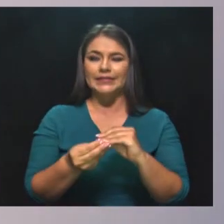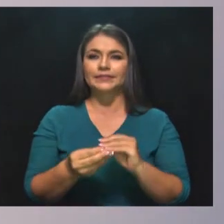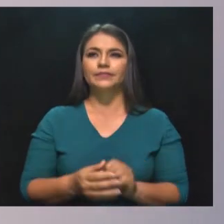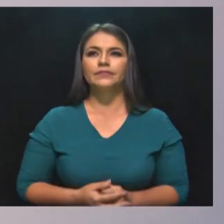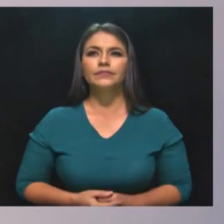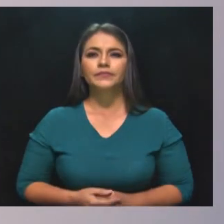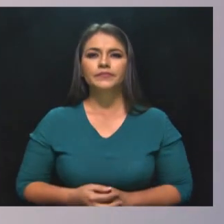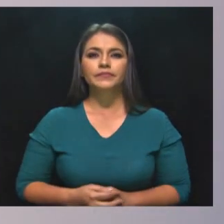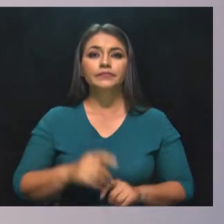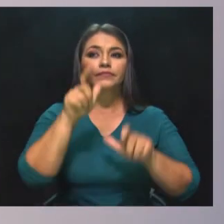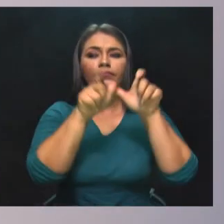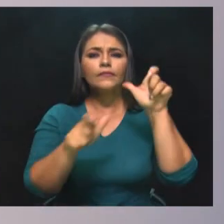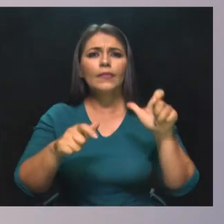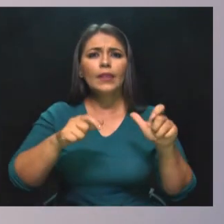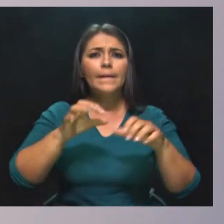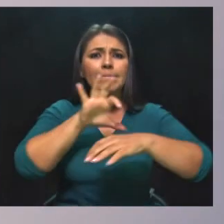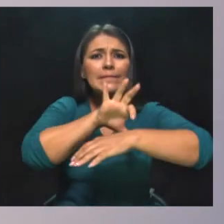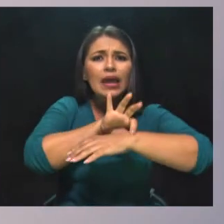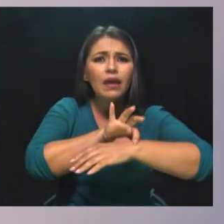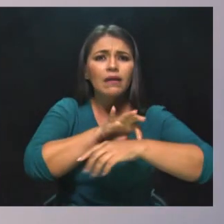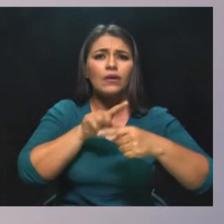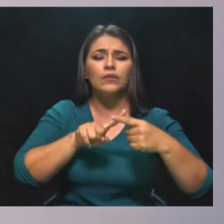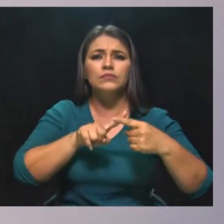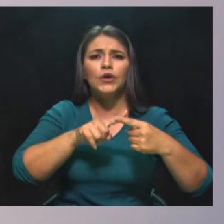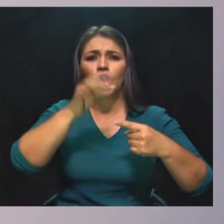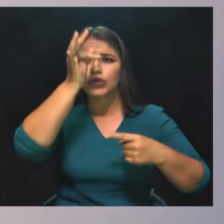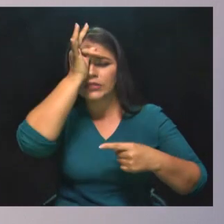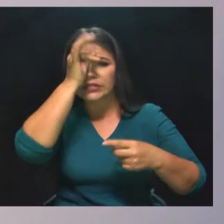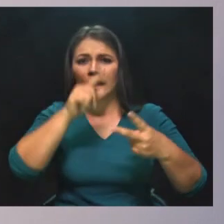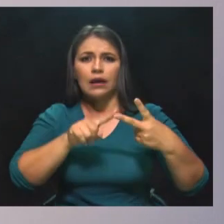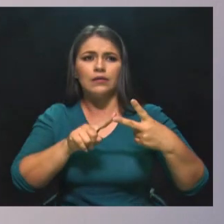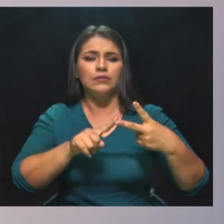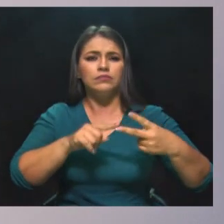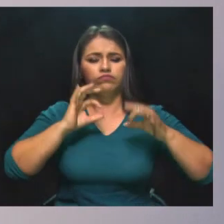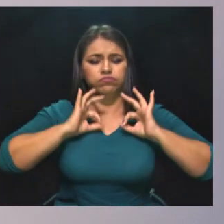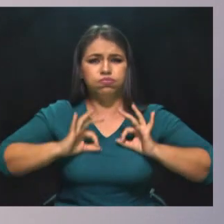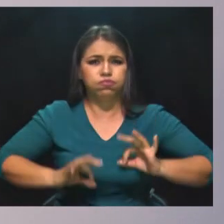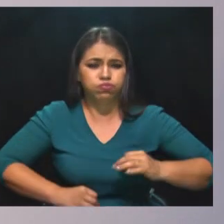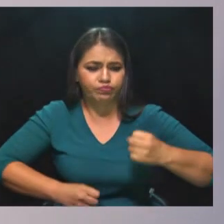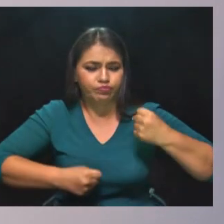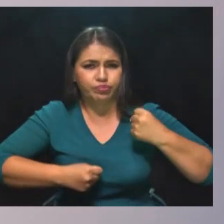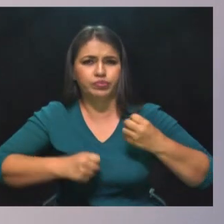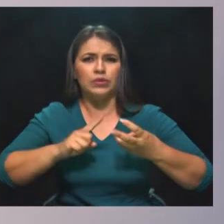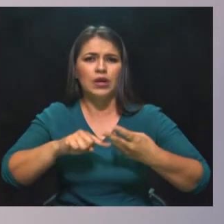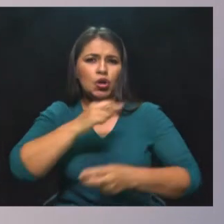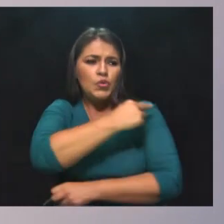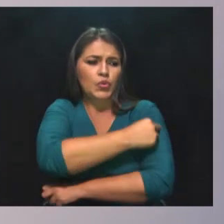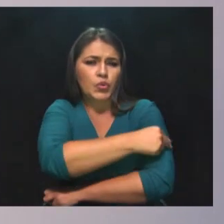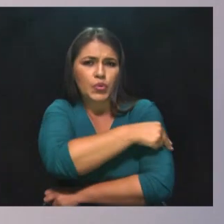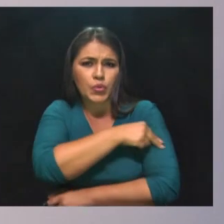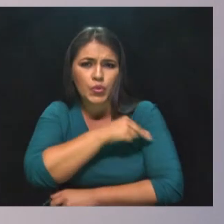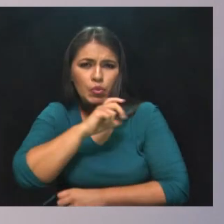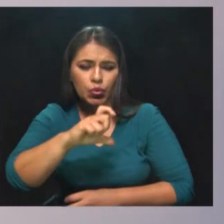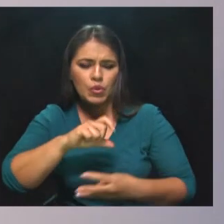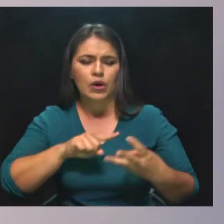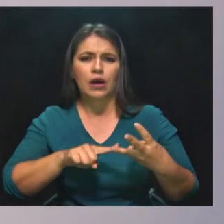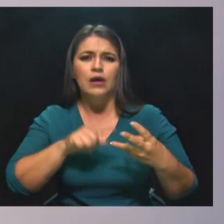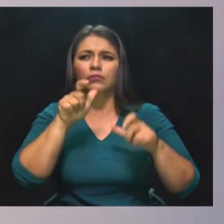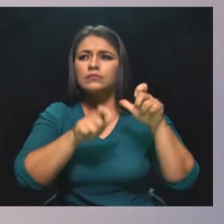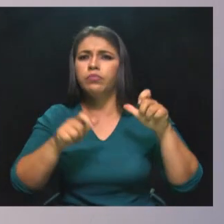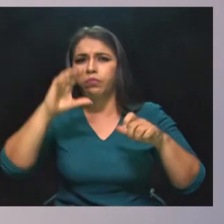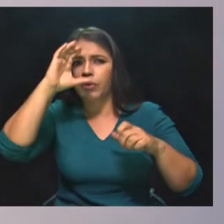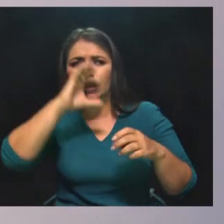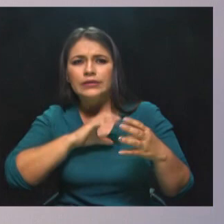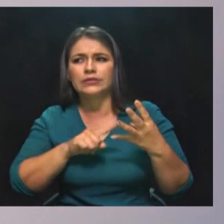al personal médico y de socorro, a las fuerzas militares, a la policía, a las redes de voluntarios,